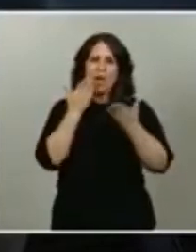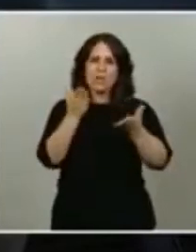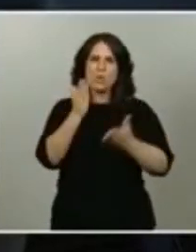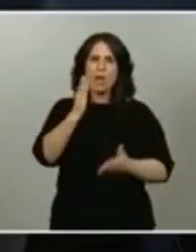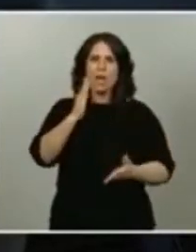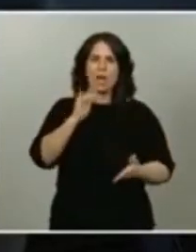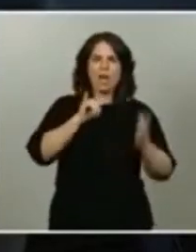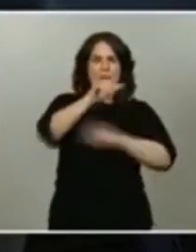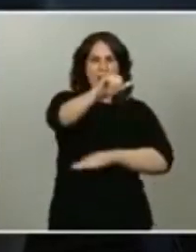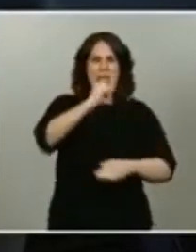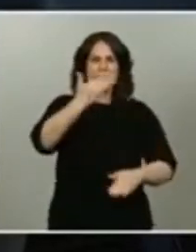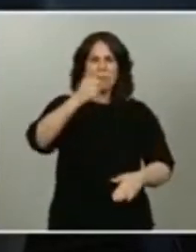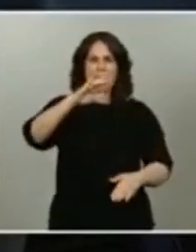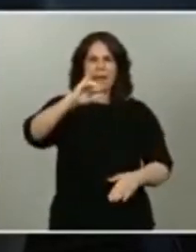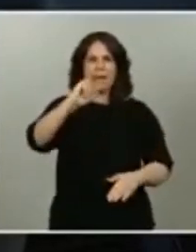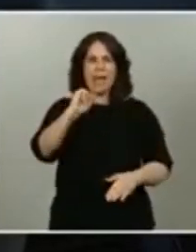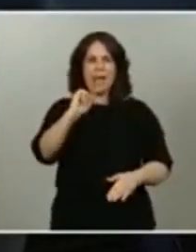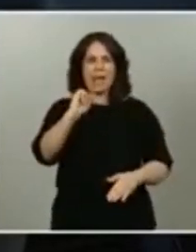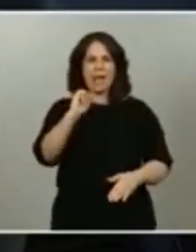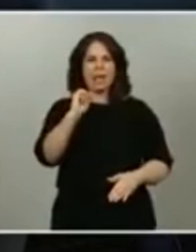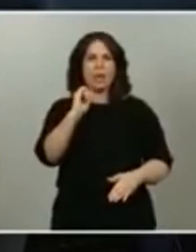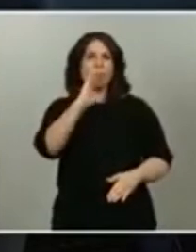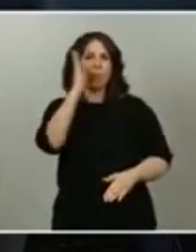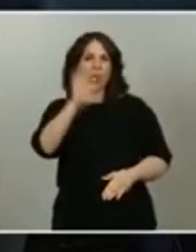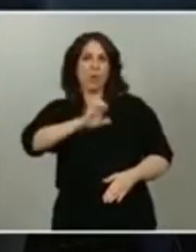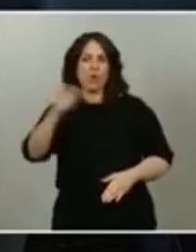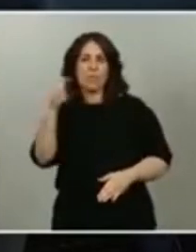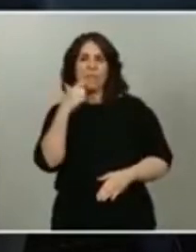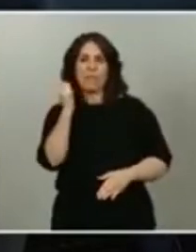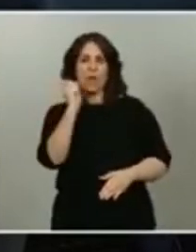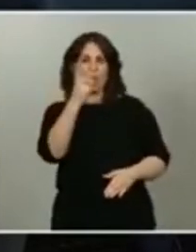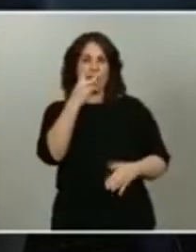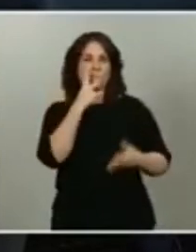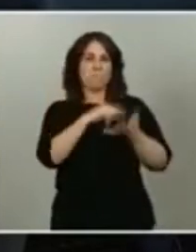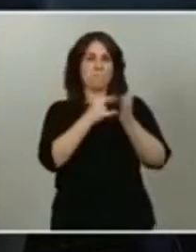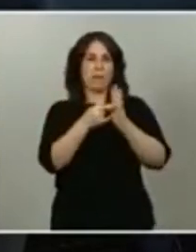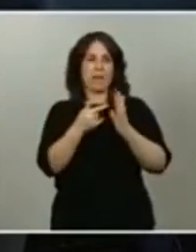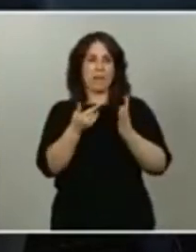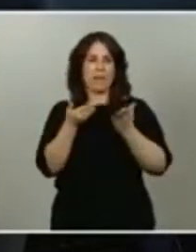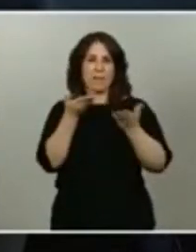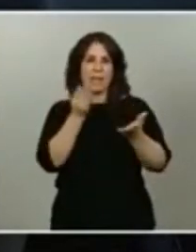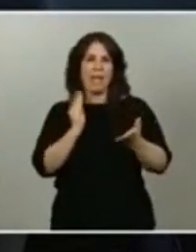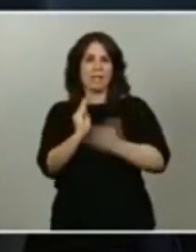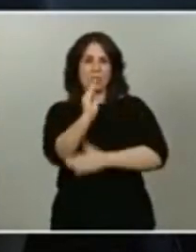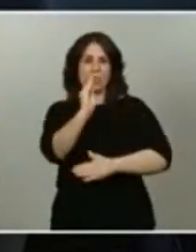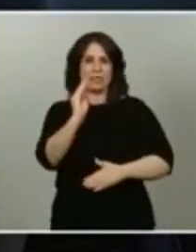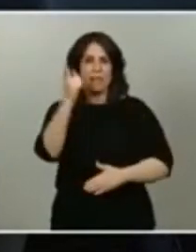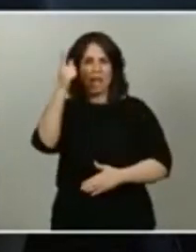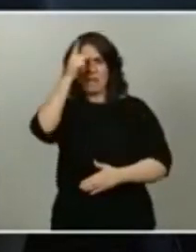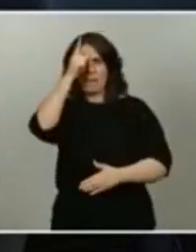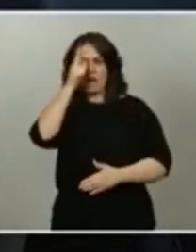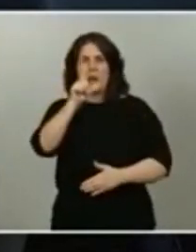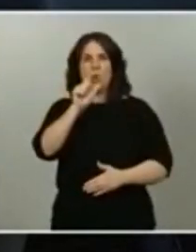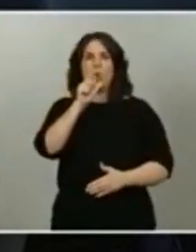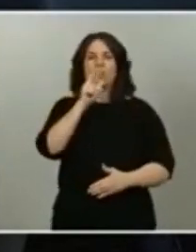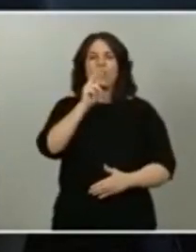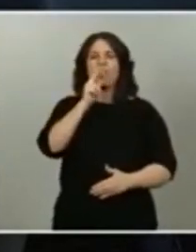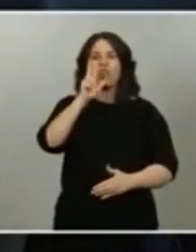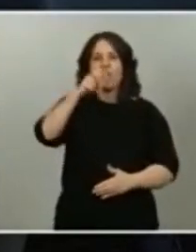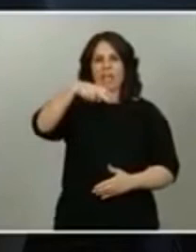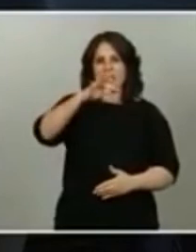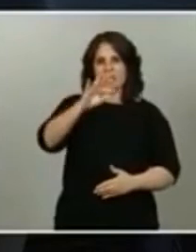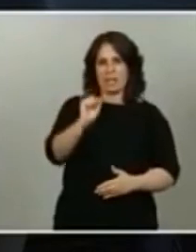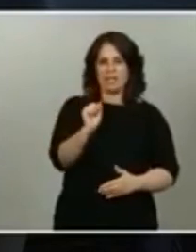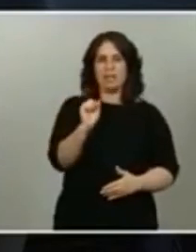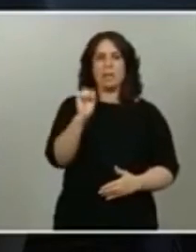por varias razones primero porque Europa ha dado el visto bueno al plan de ayudas de Alemania a Lufthansa porque parece ser que no va haber problemas